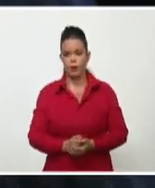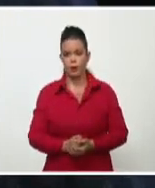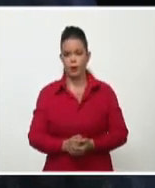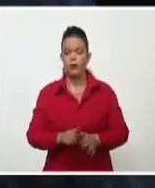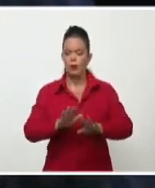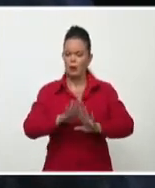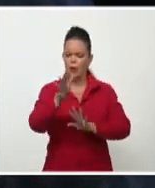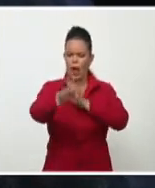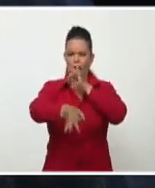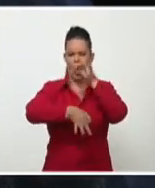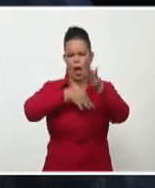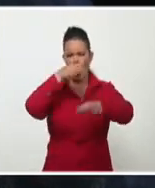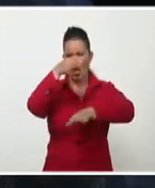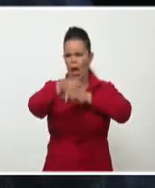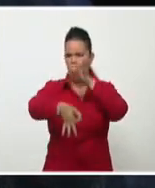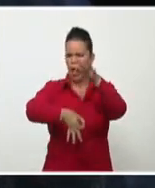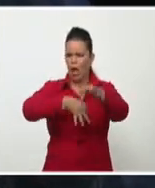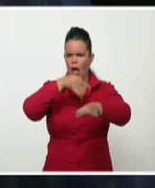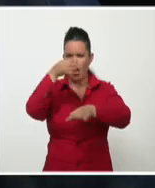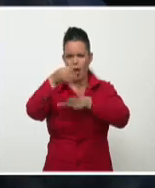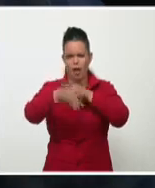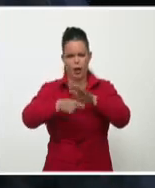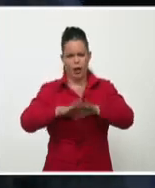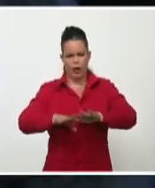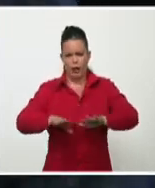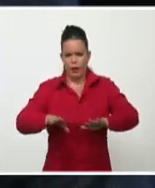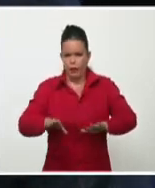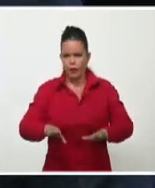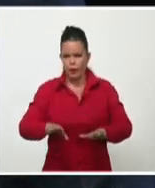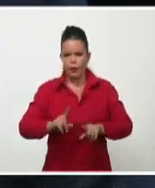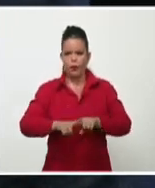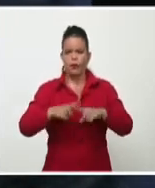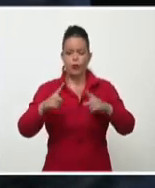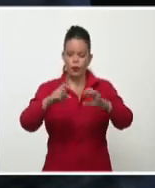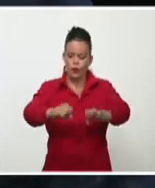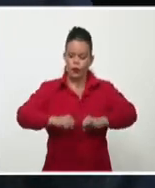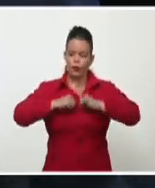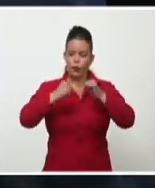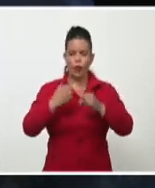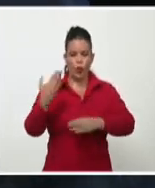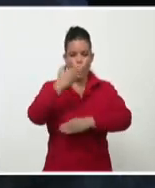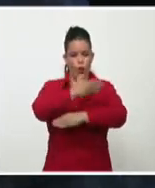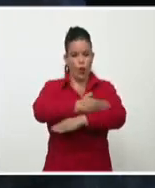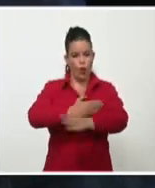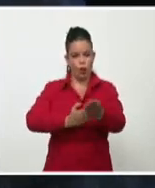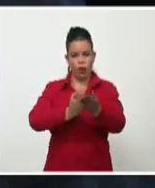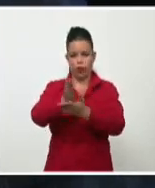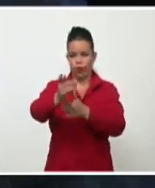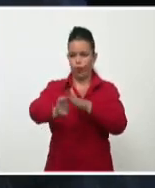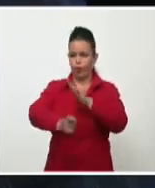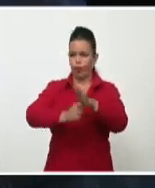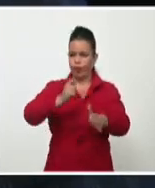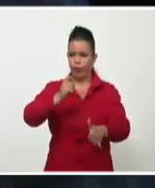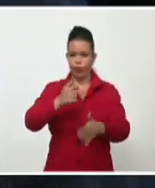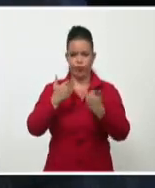ha explicado anteriormente, de ese recrudecimiento del bloqueo que se mantiene igual, más de